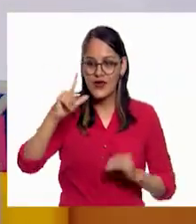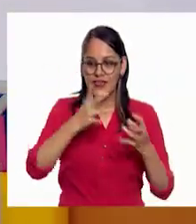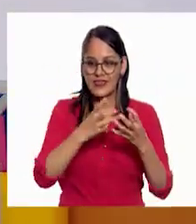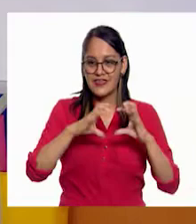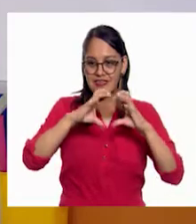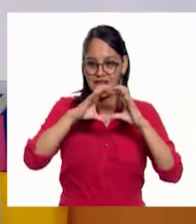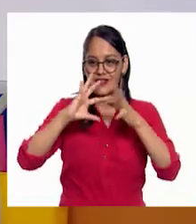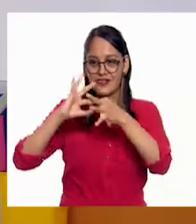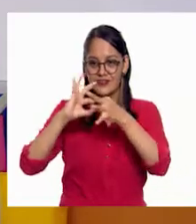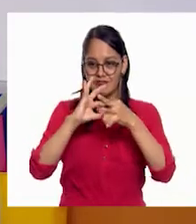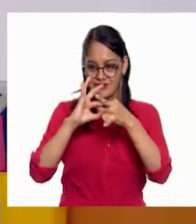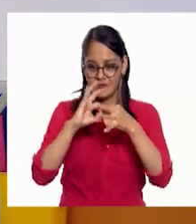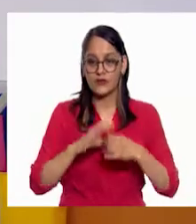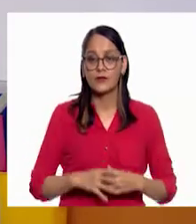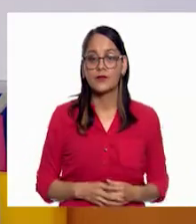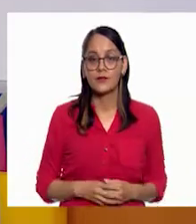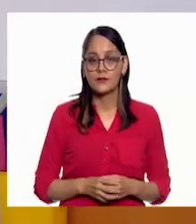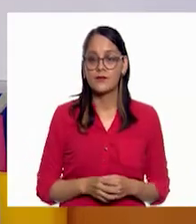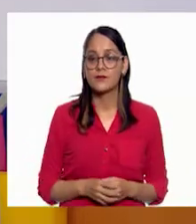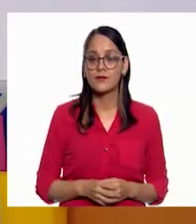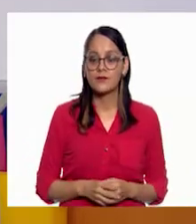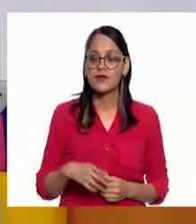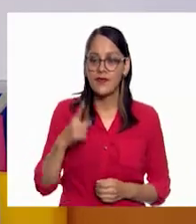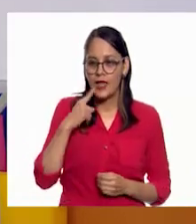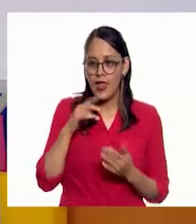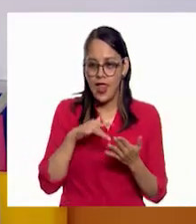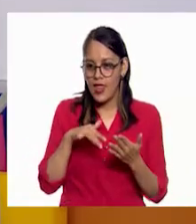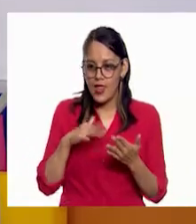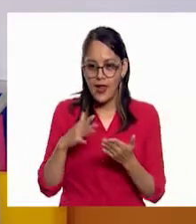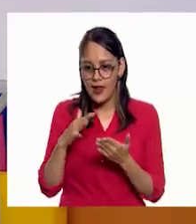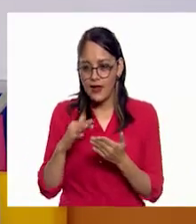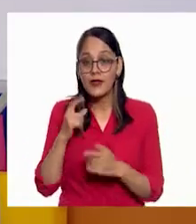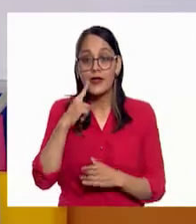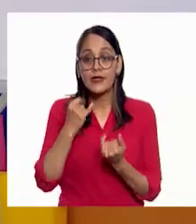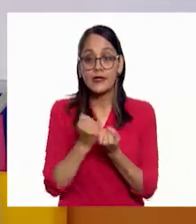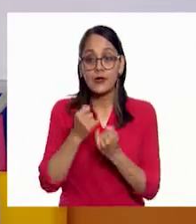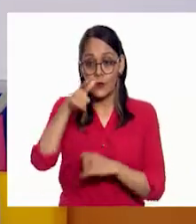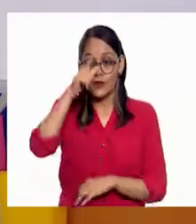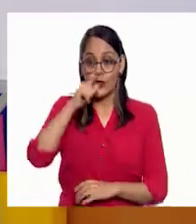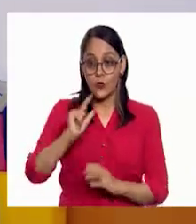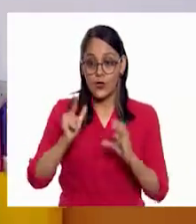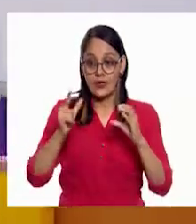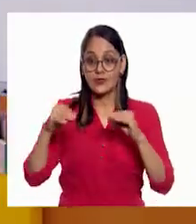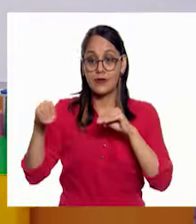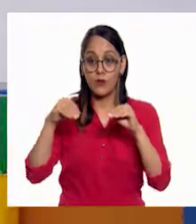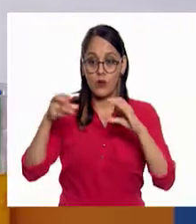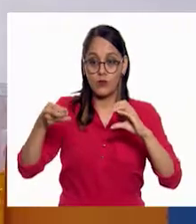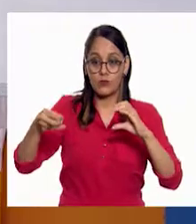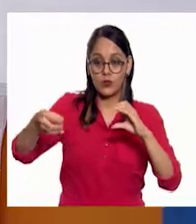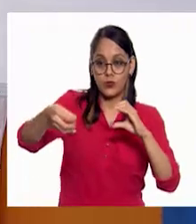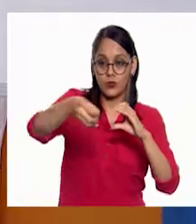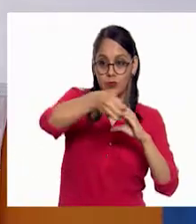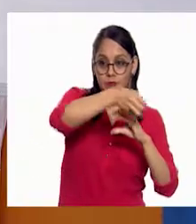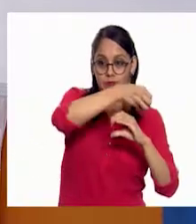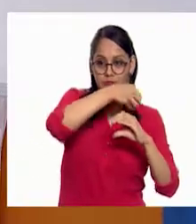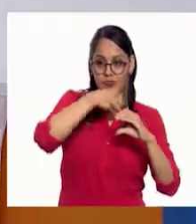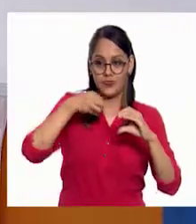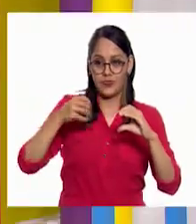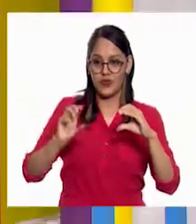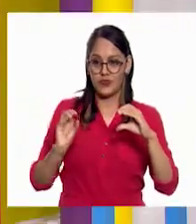La superficie no es lisa, la luna se forma hace muchísimo tiempo. La luna se mueve, lo pondría como otro dato que le